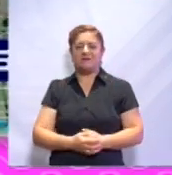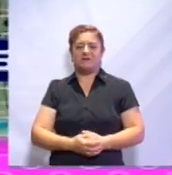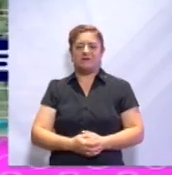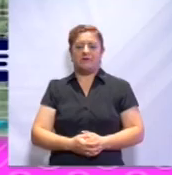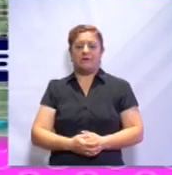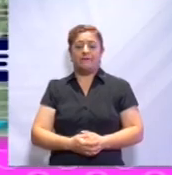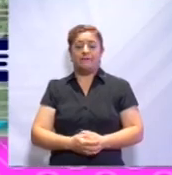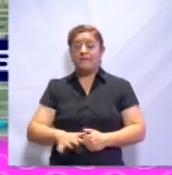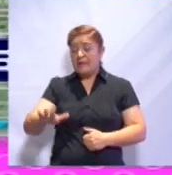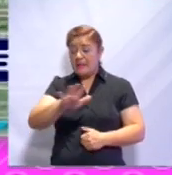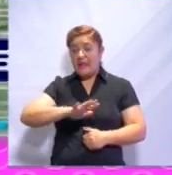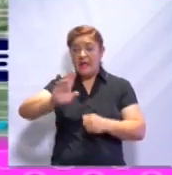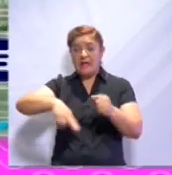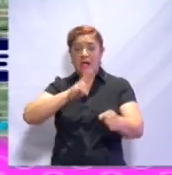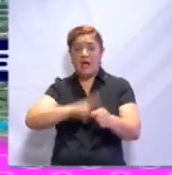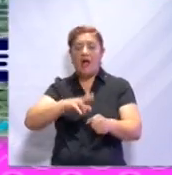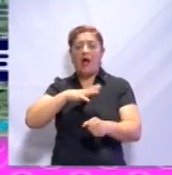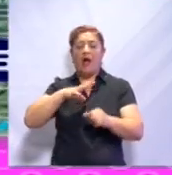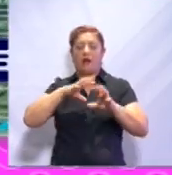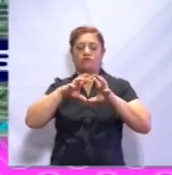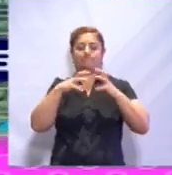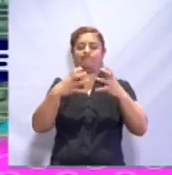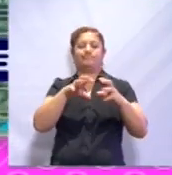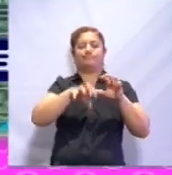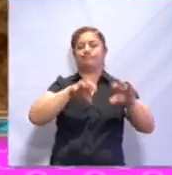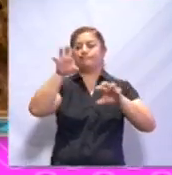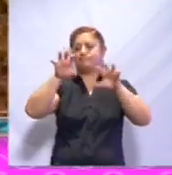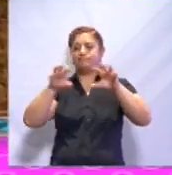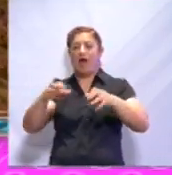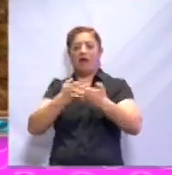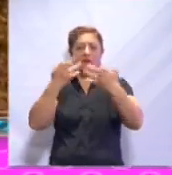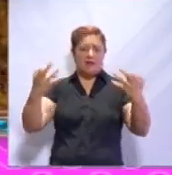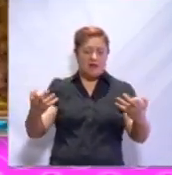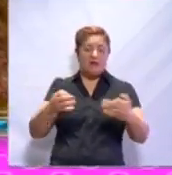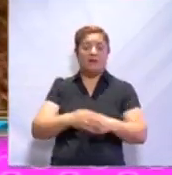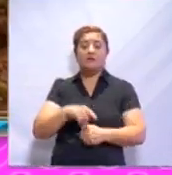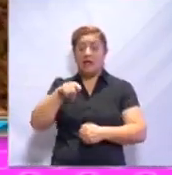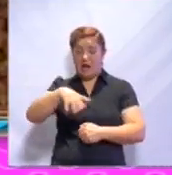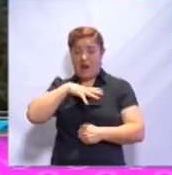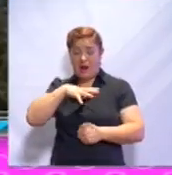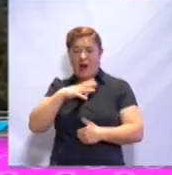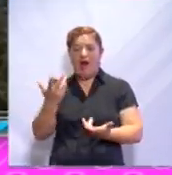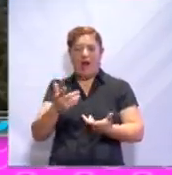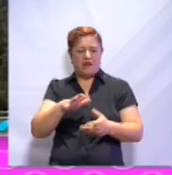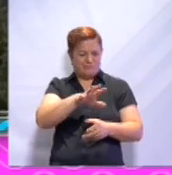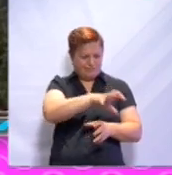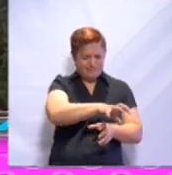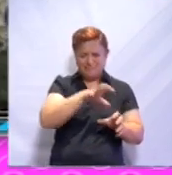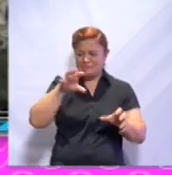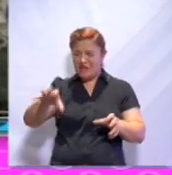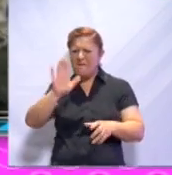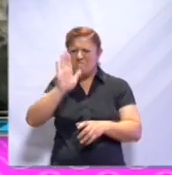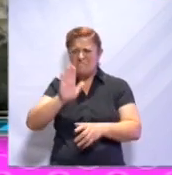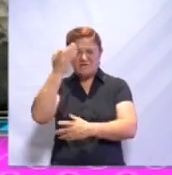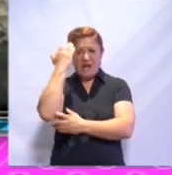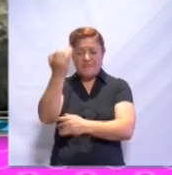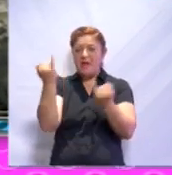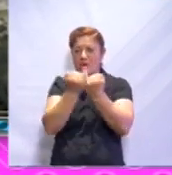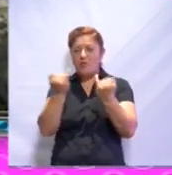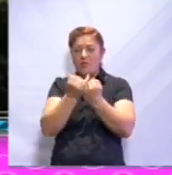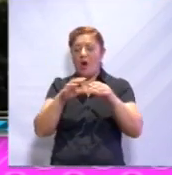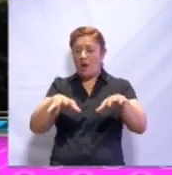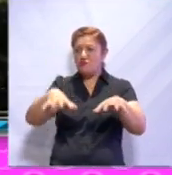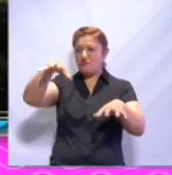Regiones naturales son porciones de la superficie terrestre donde se presentan condiciones similares de clima, relieve,